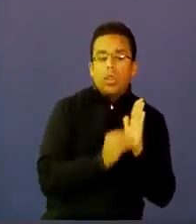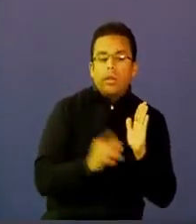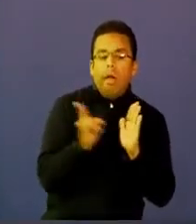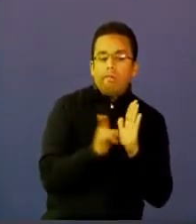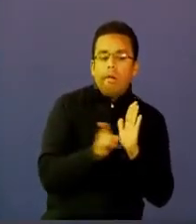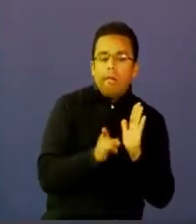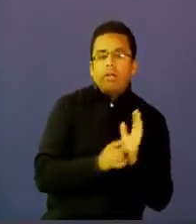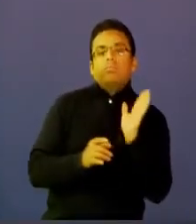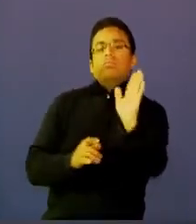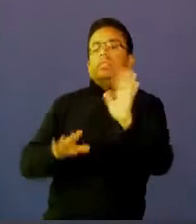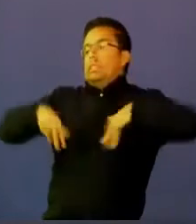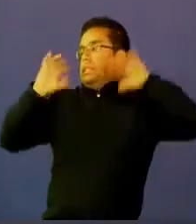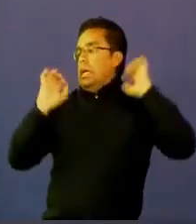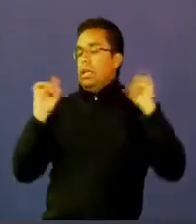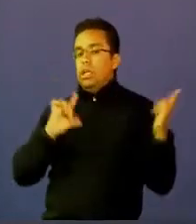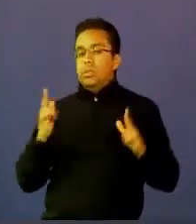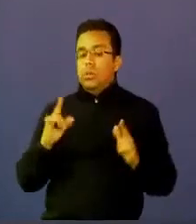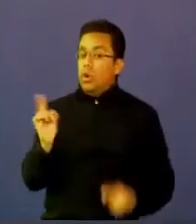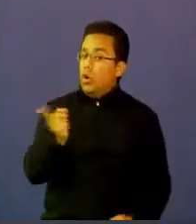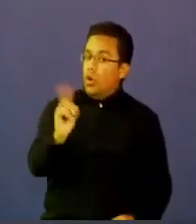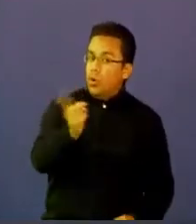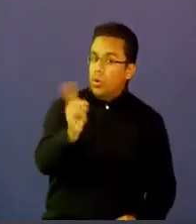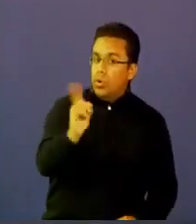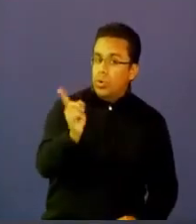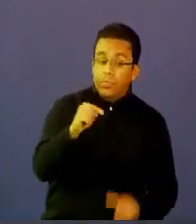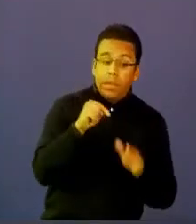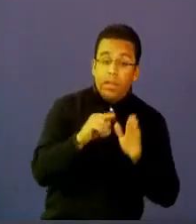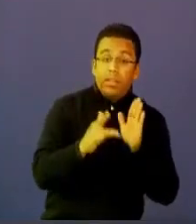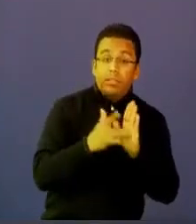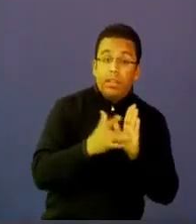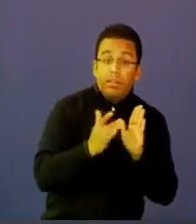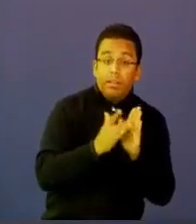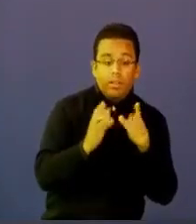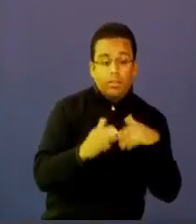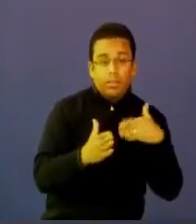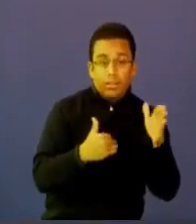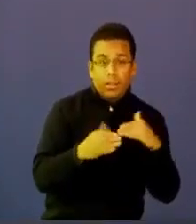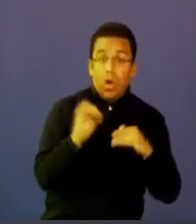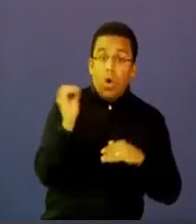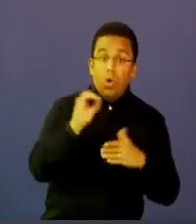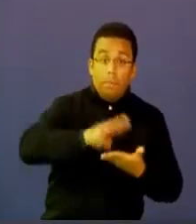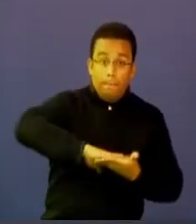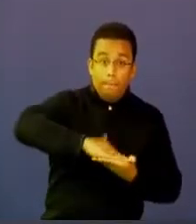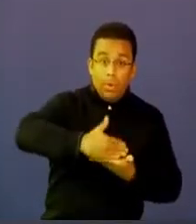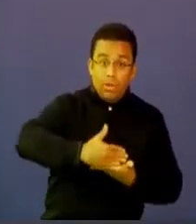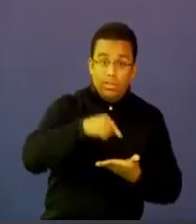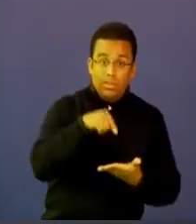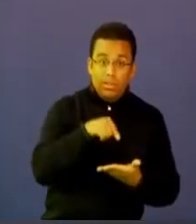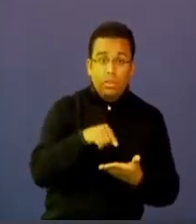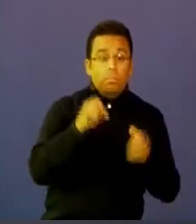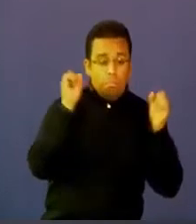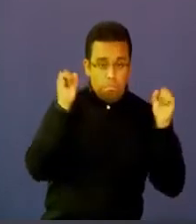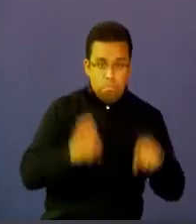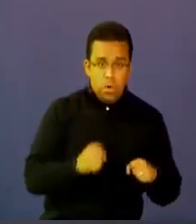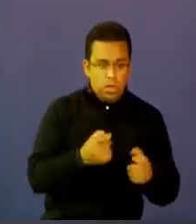la tableta, el portátil, son herramientas pedagógicas donde podemos trabajar en comunidad, donde podemos armar contenidos y